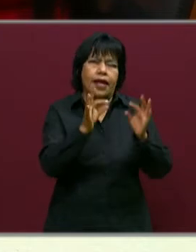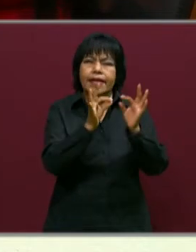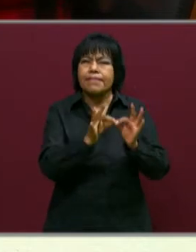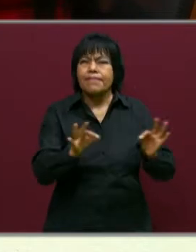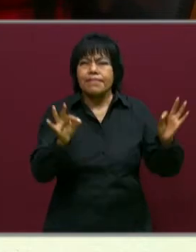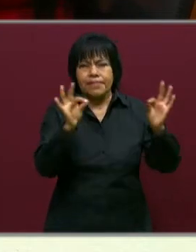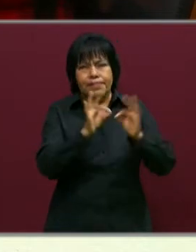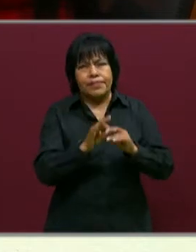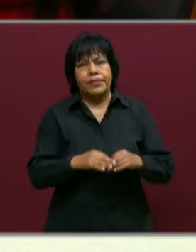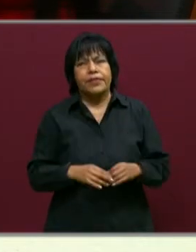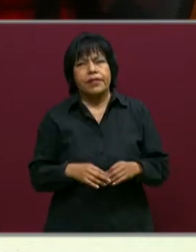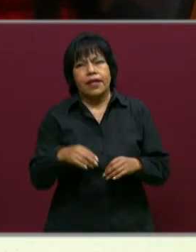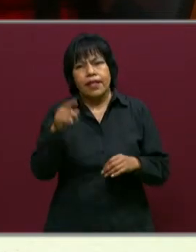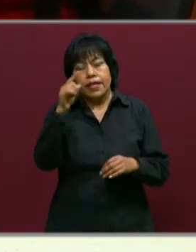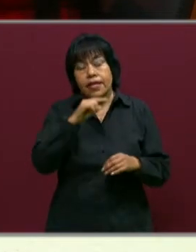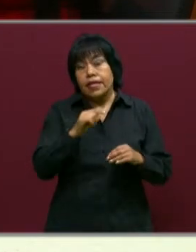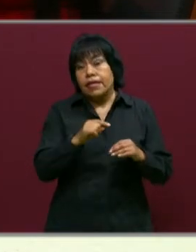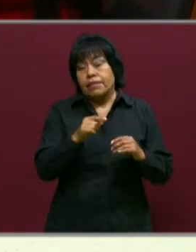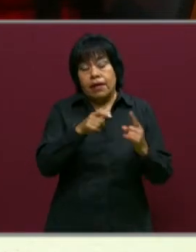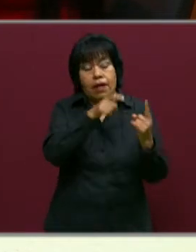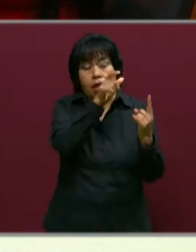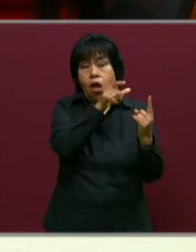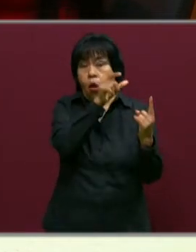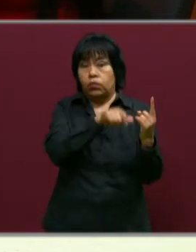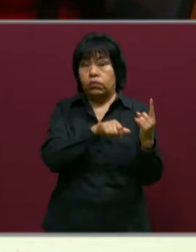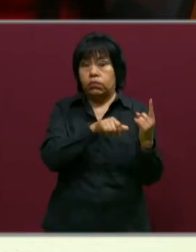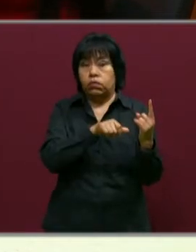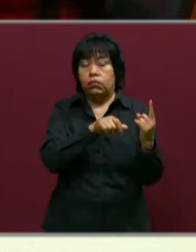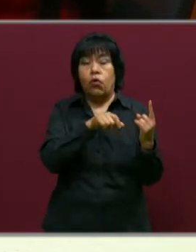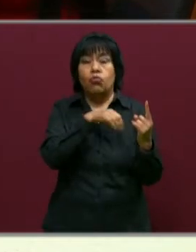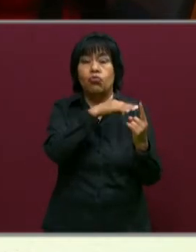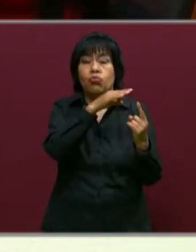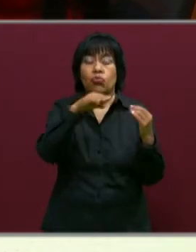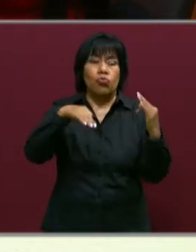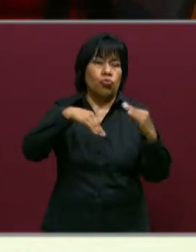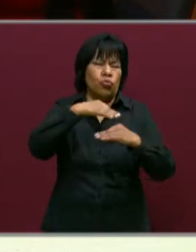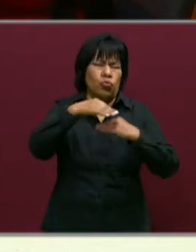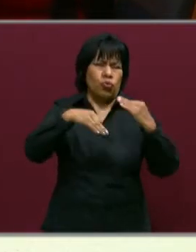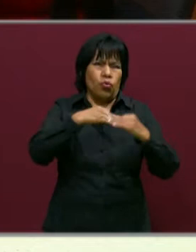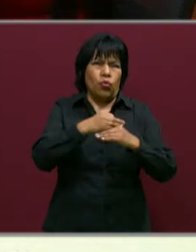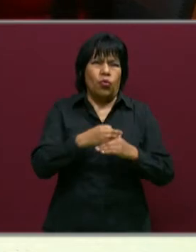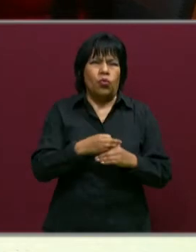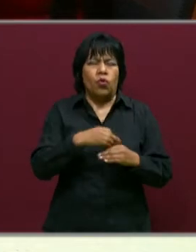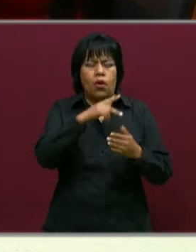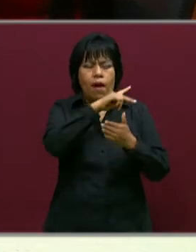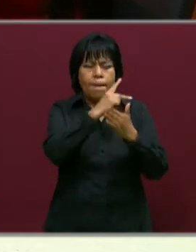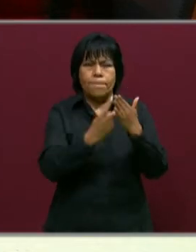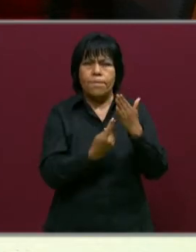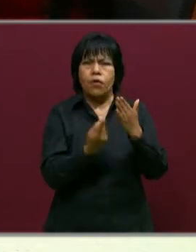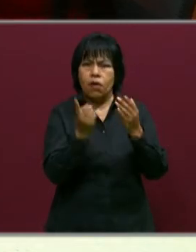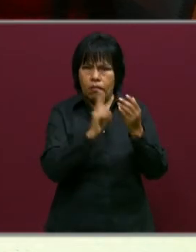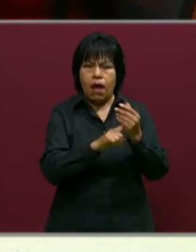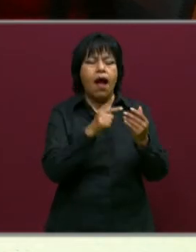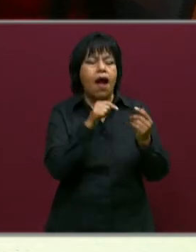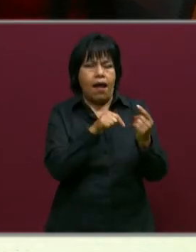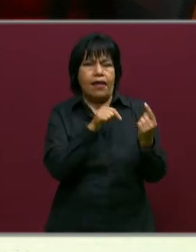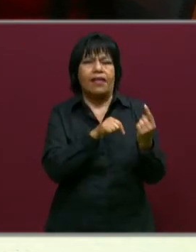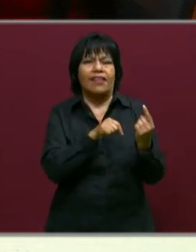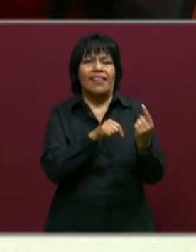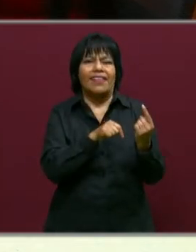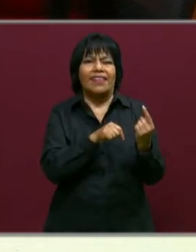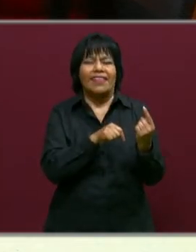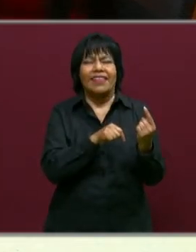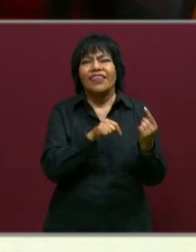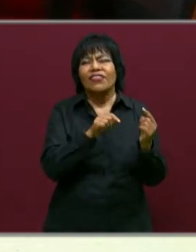importantes, esenciales y formativos para nuestro alumno, considerados en nuestro programa y de acuerdo a los campos